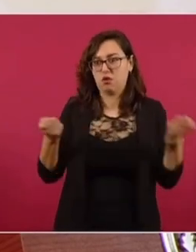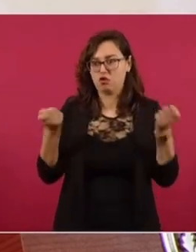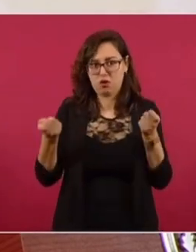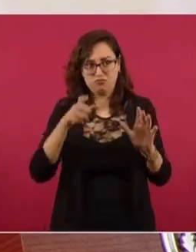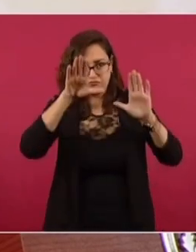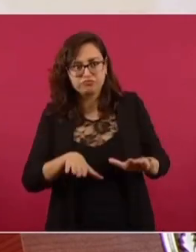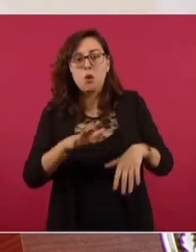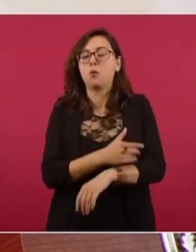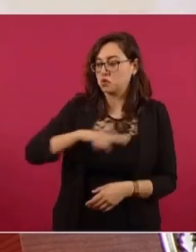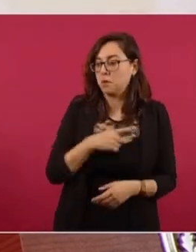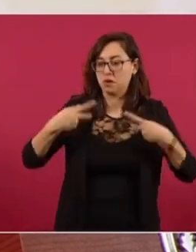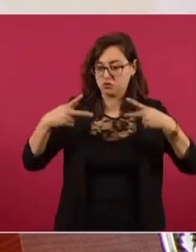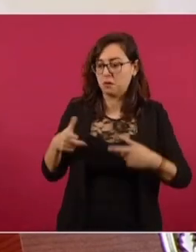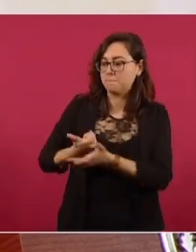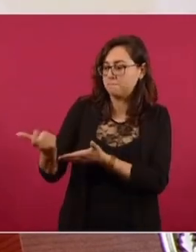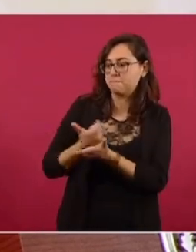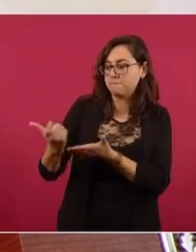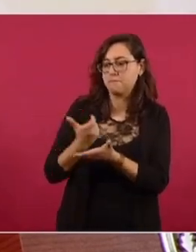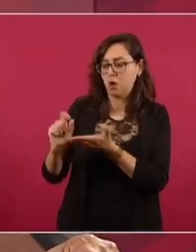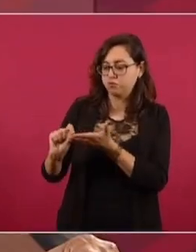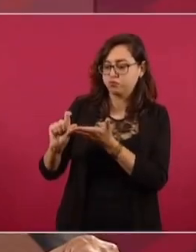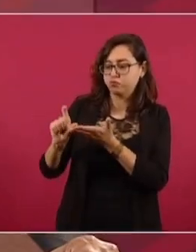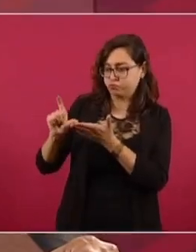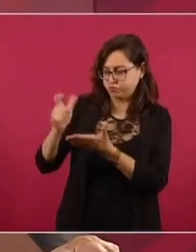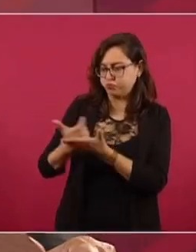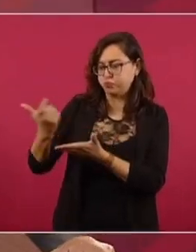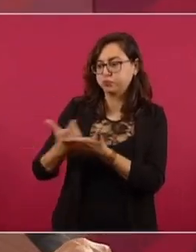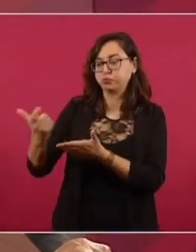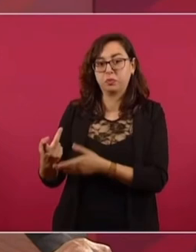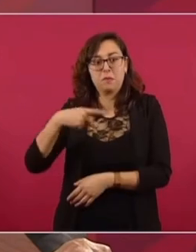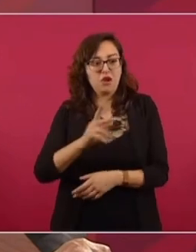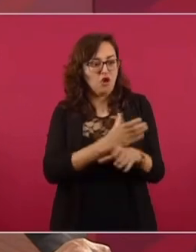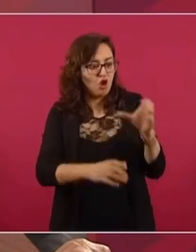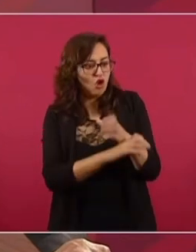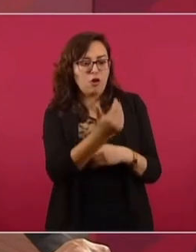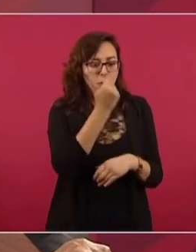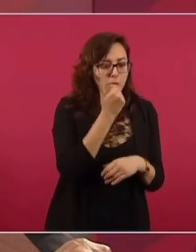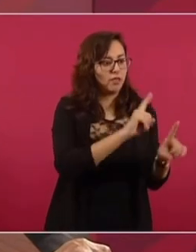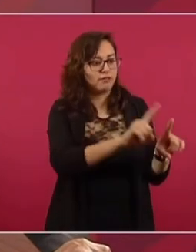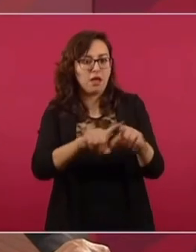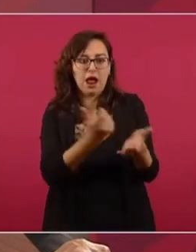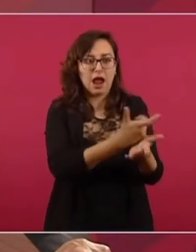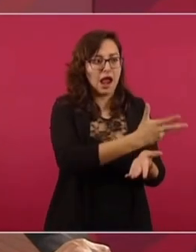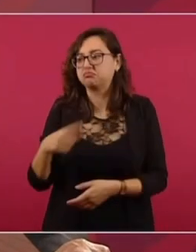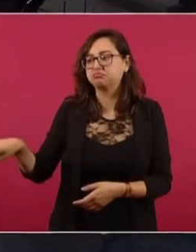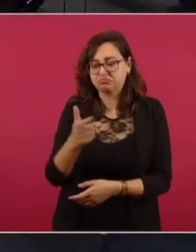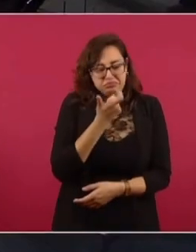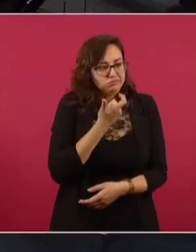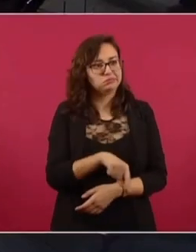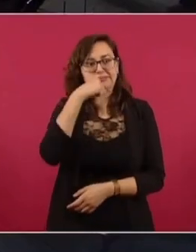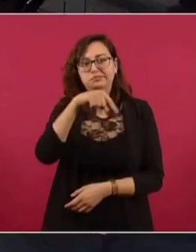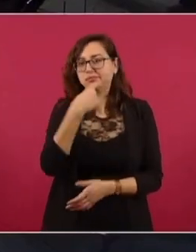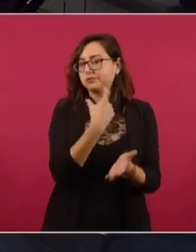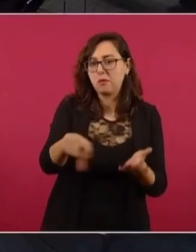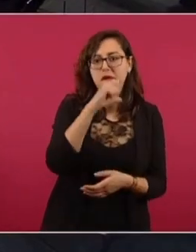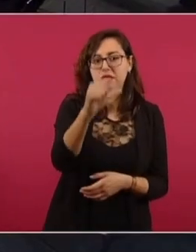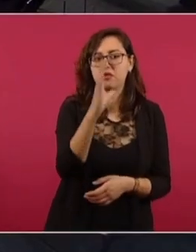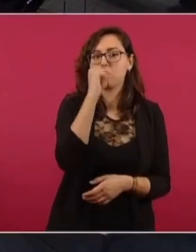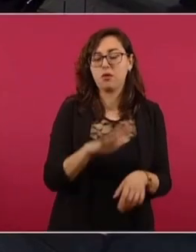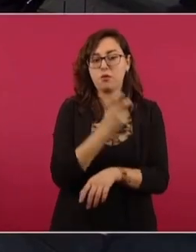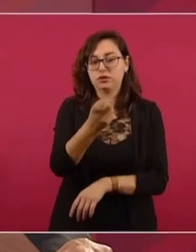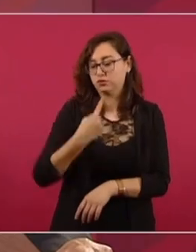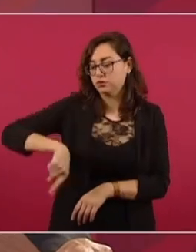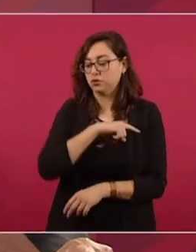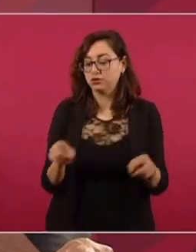inflación, se nulifica el aumento en los ingresos y los aumentos en el salario. Y a nosotros nos importa que no haya